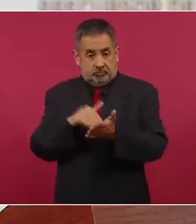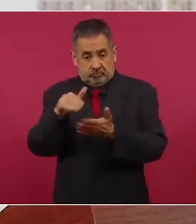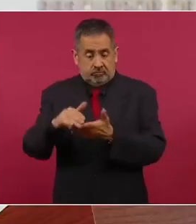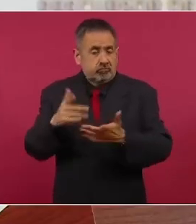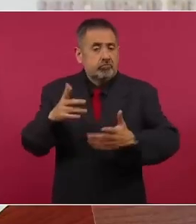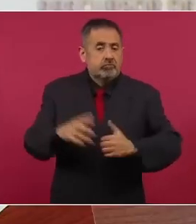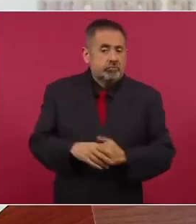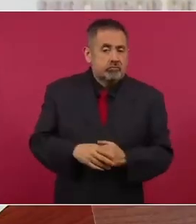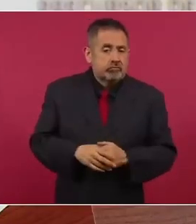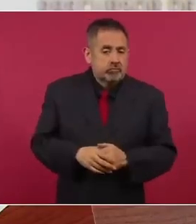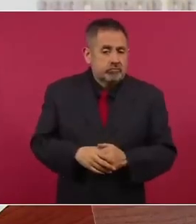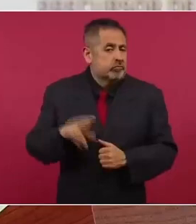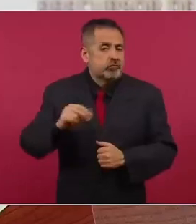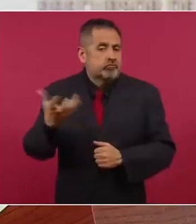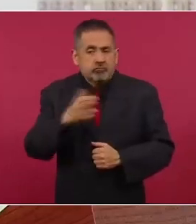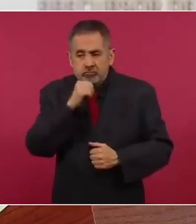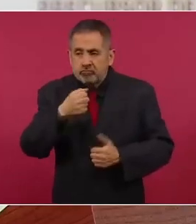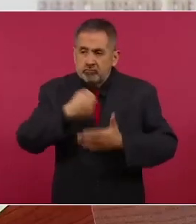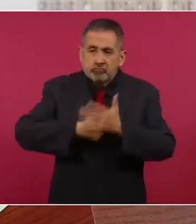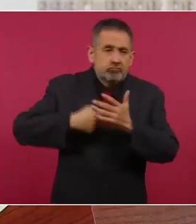no actúan así